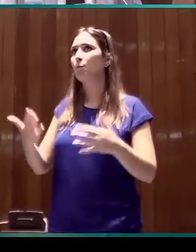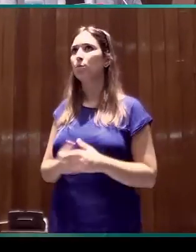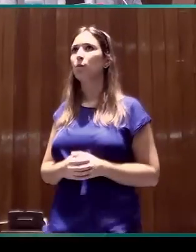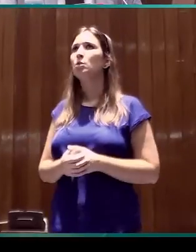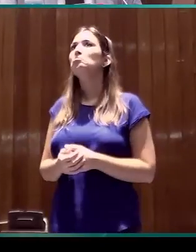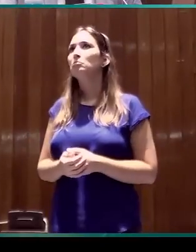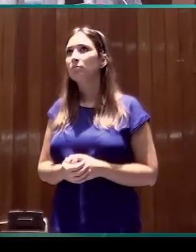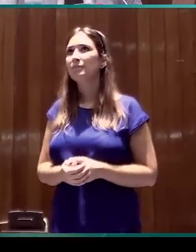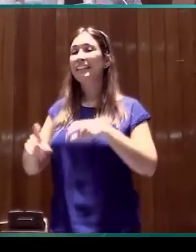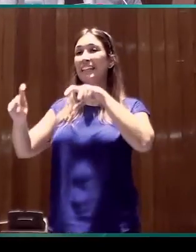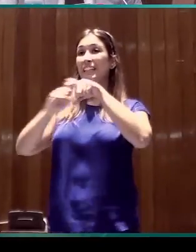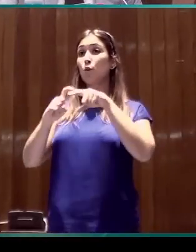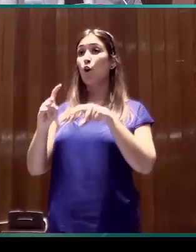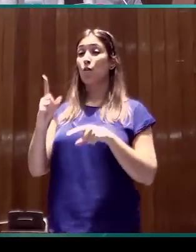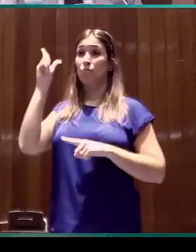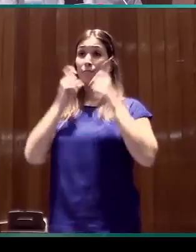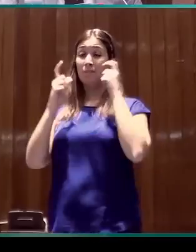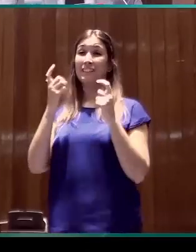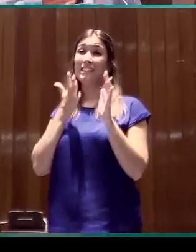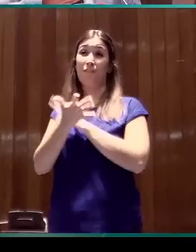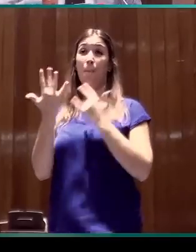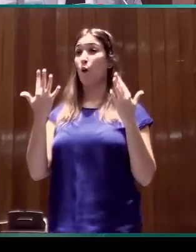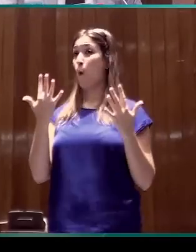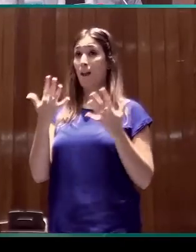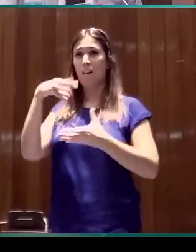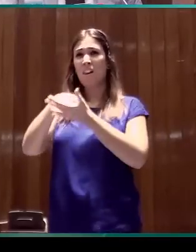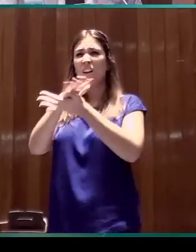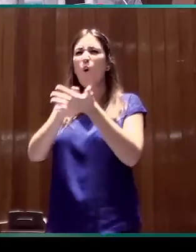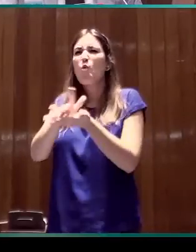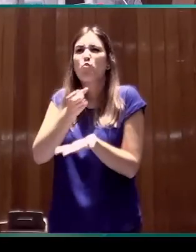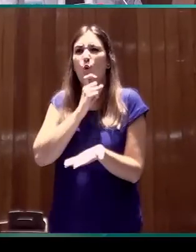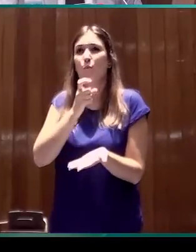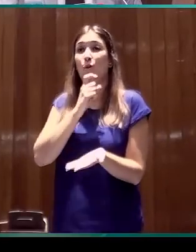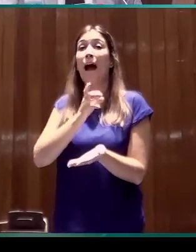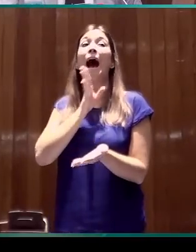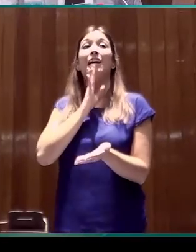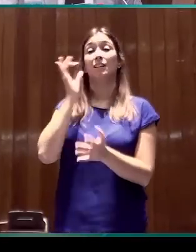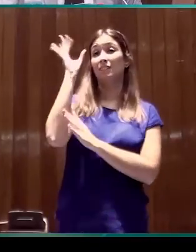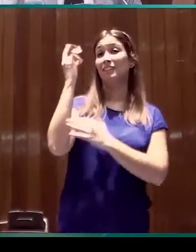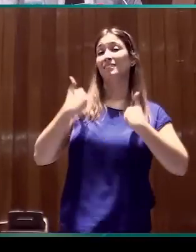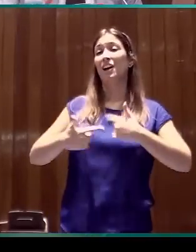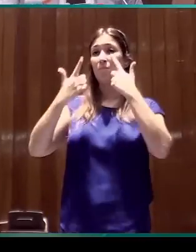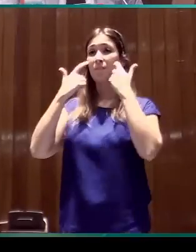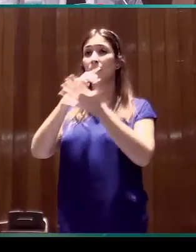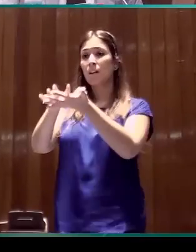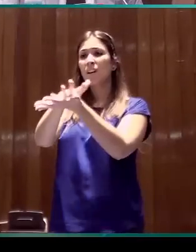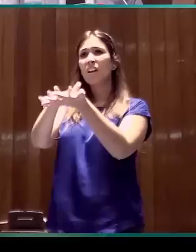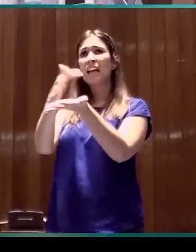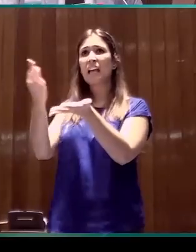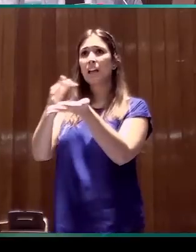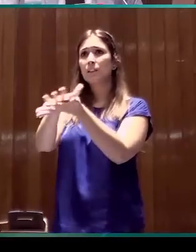la naturaleza de los rasgos no manuales en lengua de signos? Tal como se mencionaba antes, las lenguas de signos no solo expresan